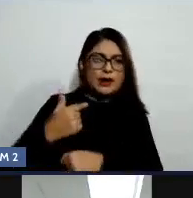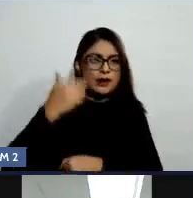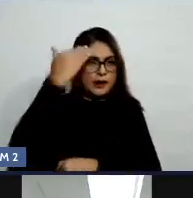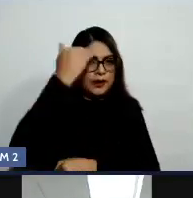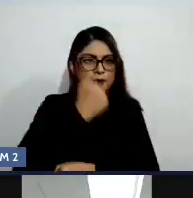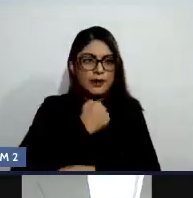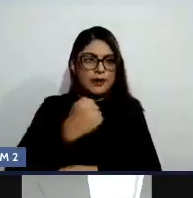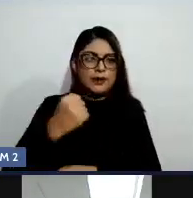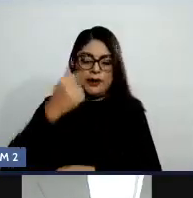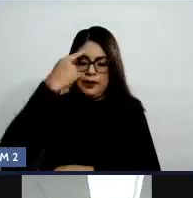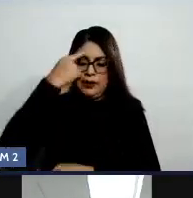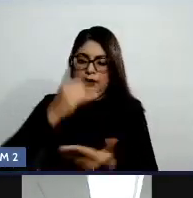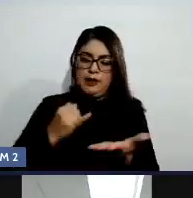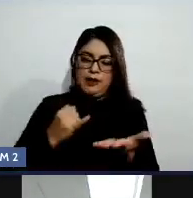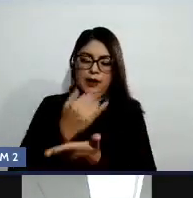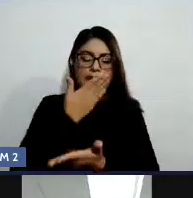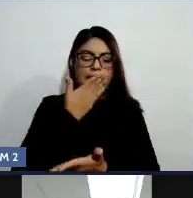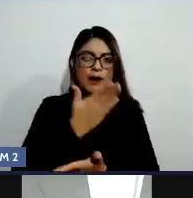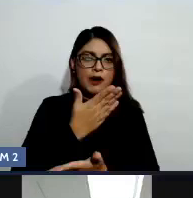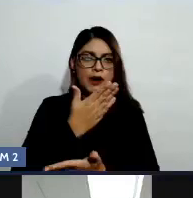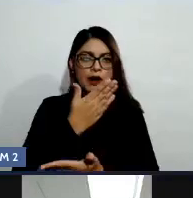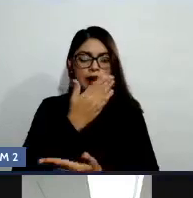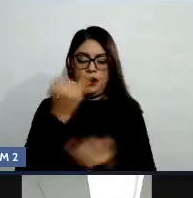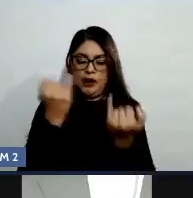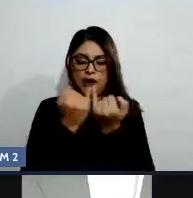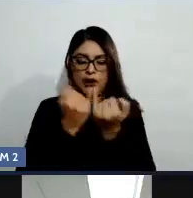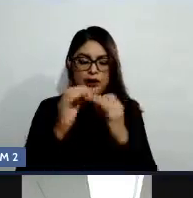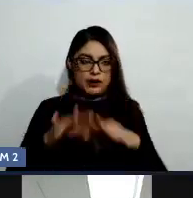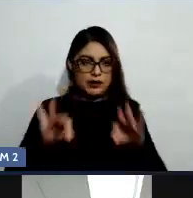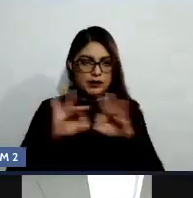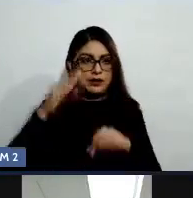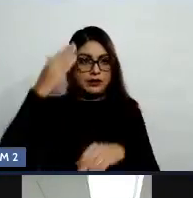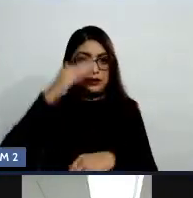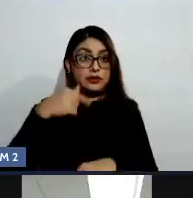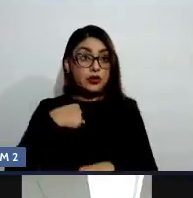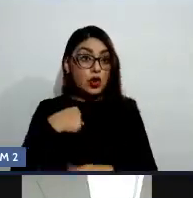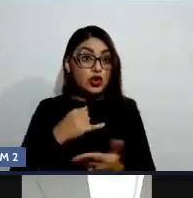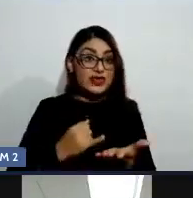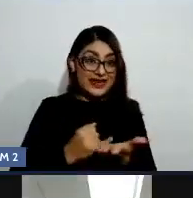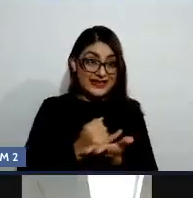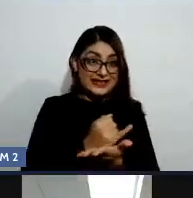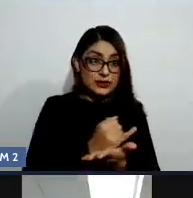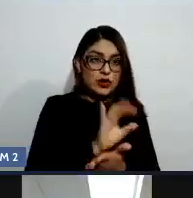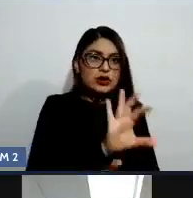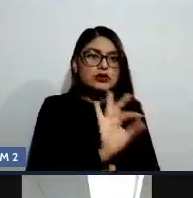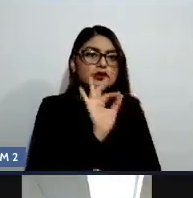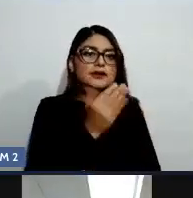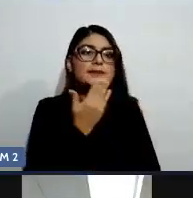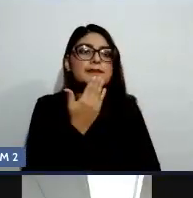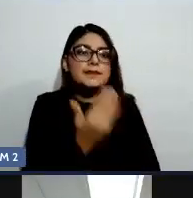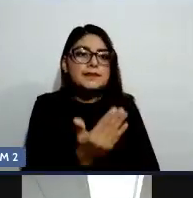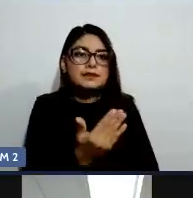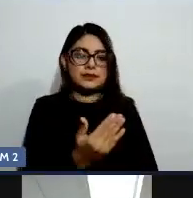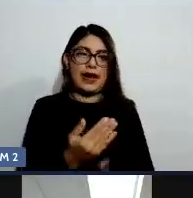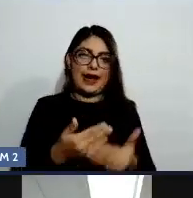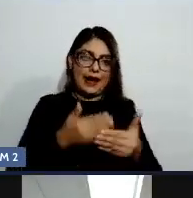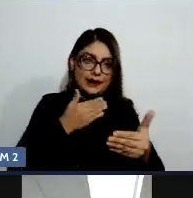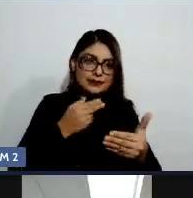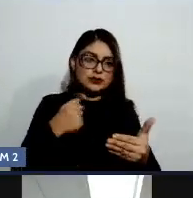Saber que para tomar una decisión lo mejor posible, pues necesito informarme antes.